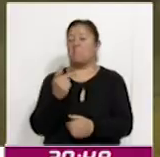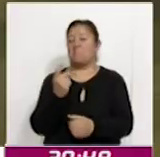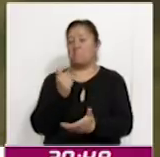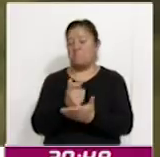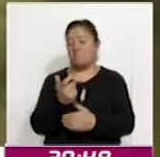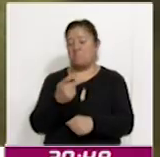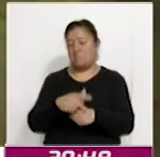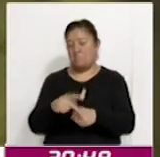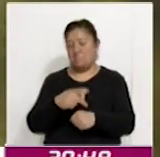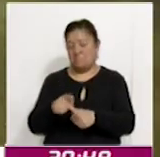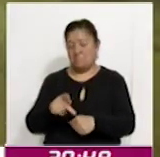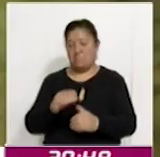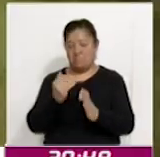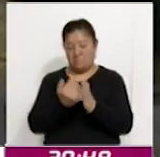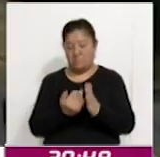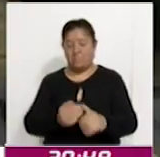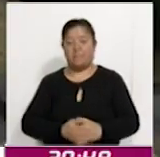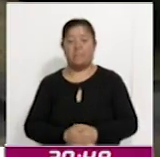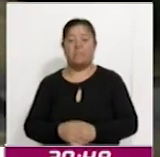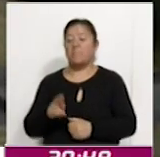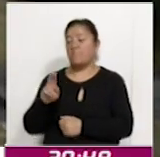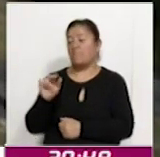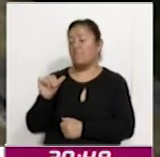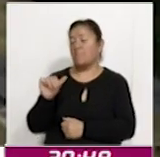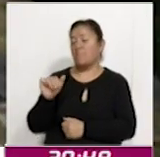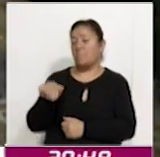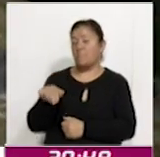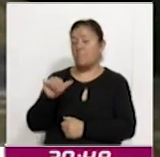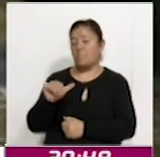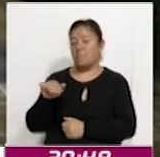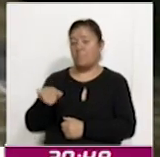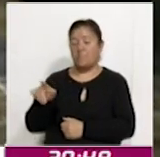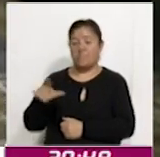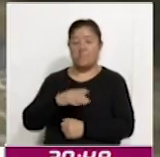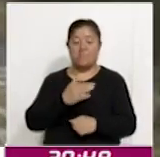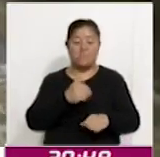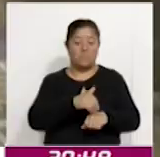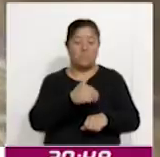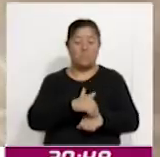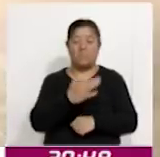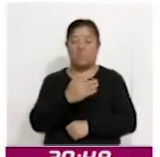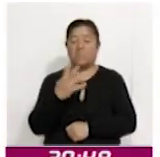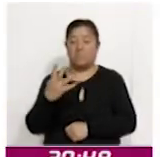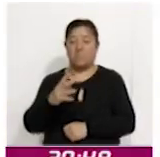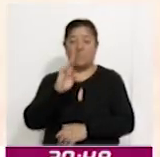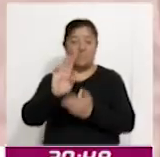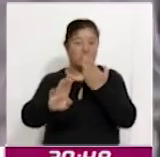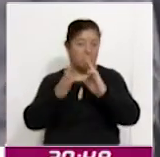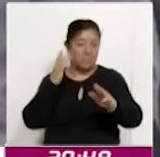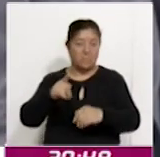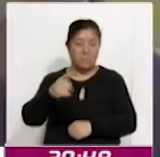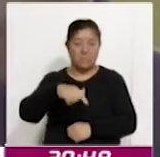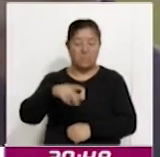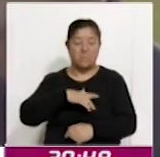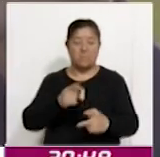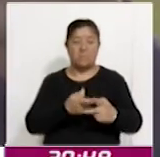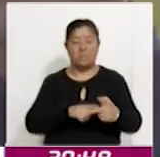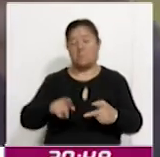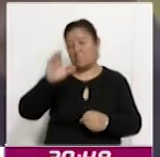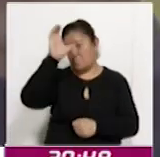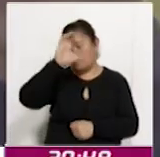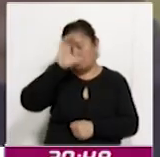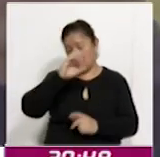La Universidad Nacional Autónoma de México se posicionó en el lugar 54 del mundo de la edición inaugural del Ranking de Ciencias